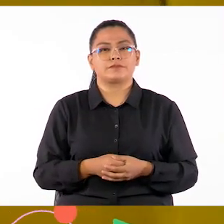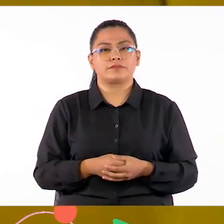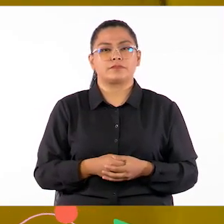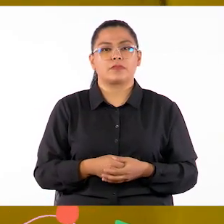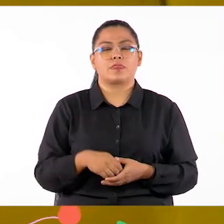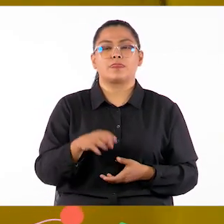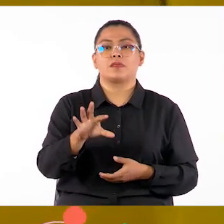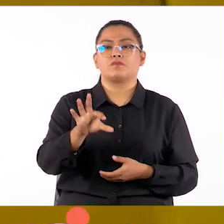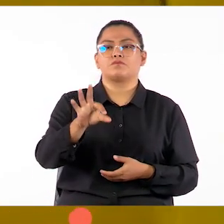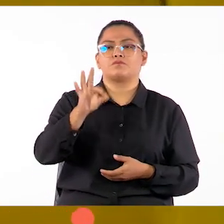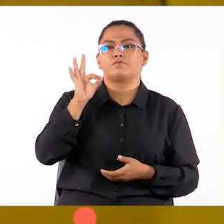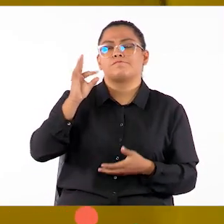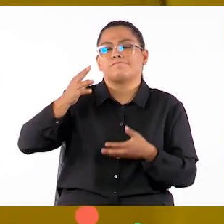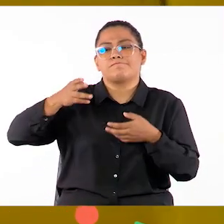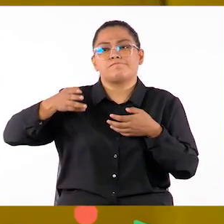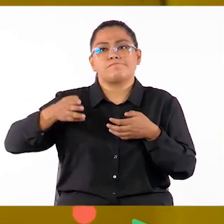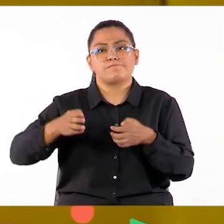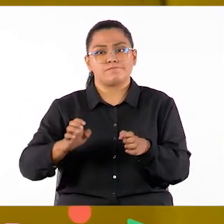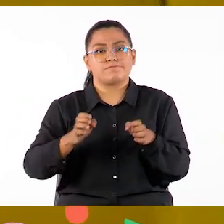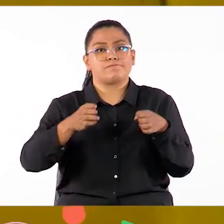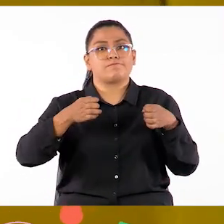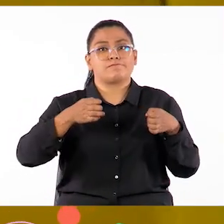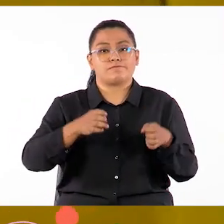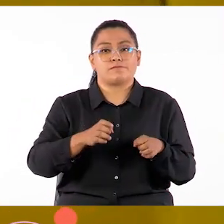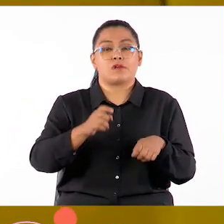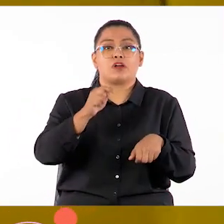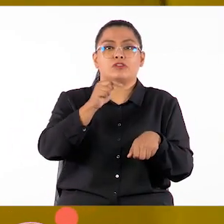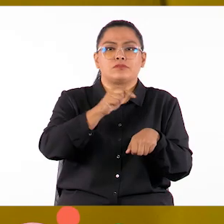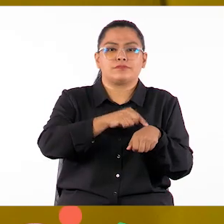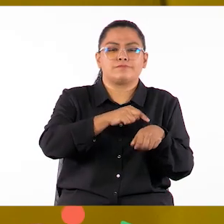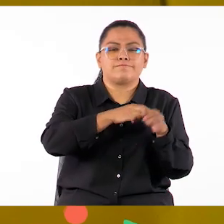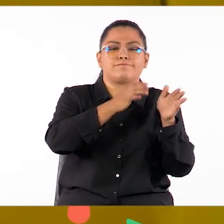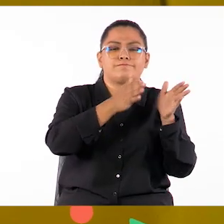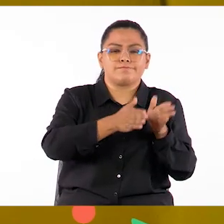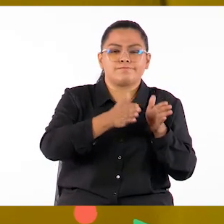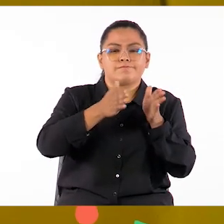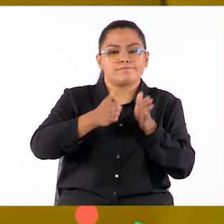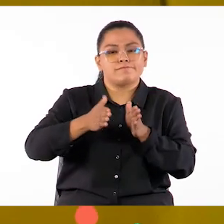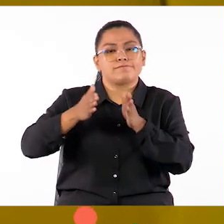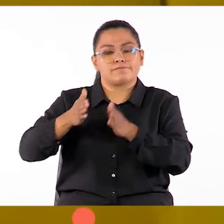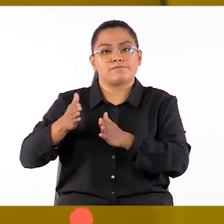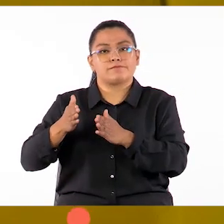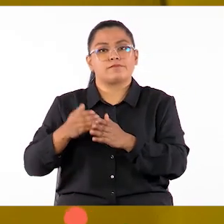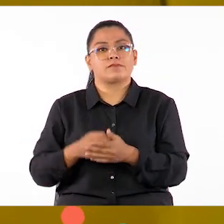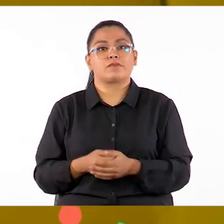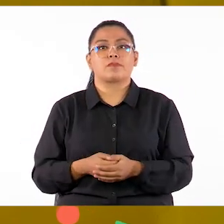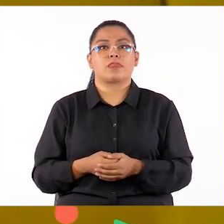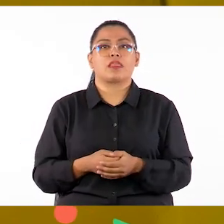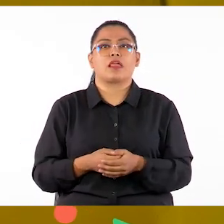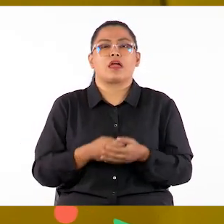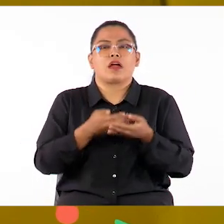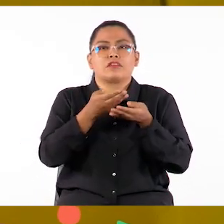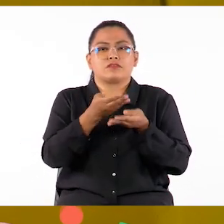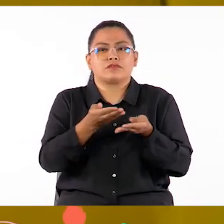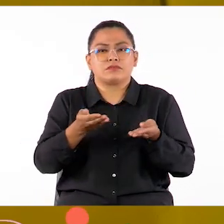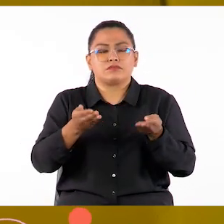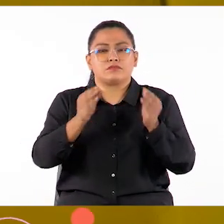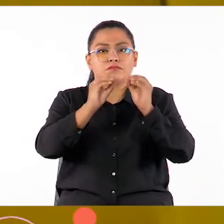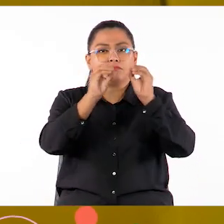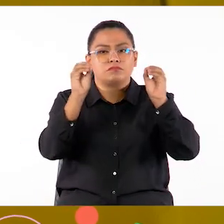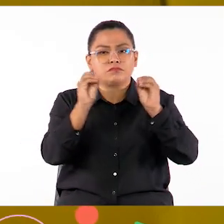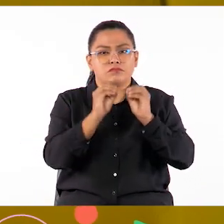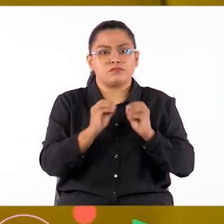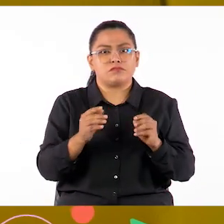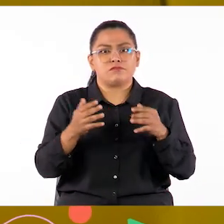Seleccione una estrategia para cada momento. Si integra herramientas en línea, asegúrese de saber